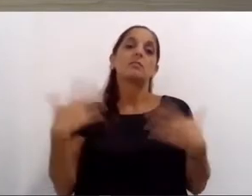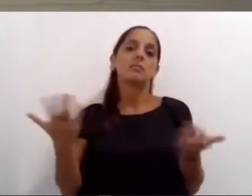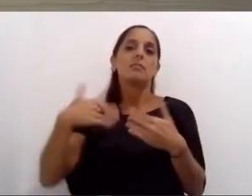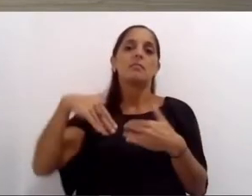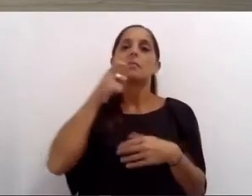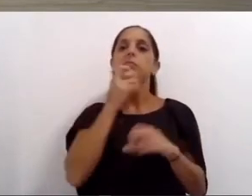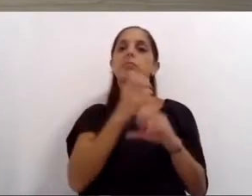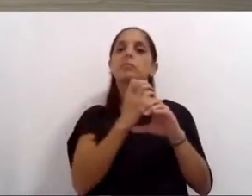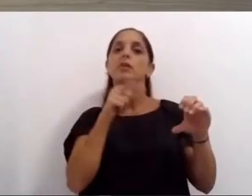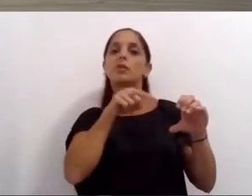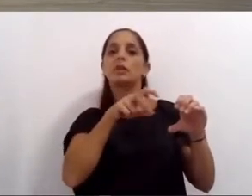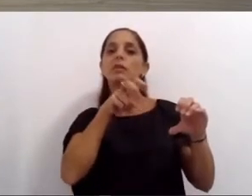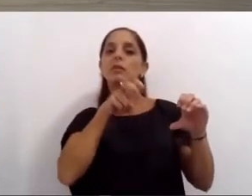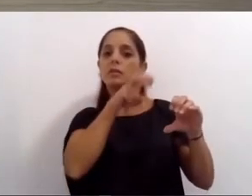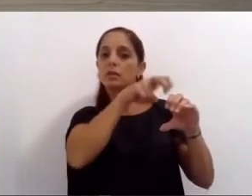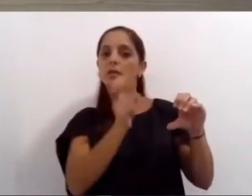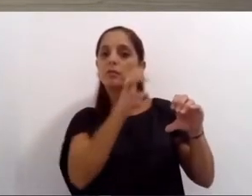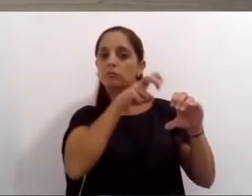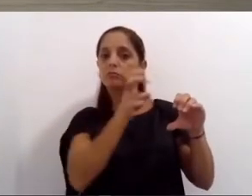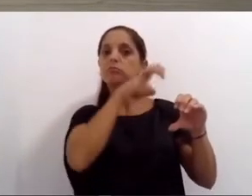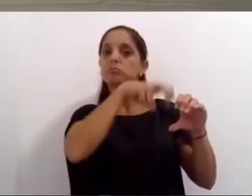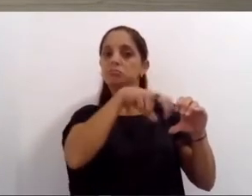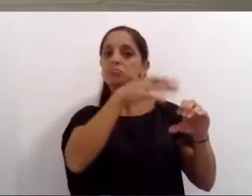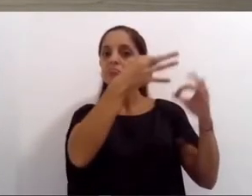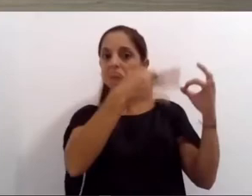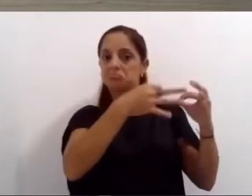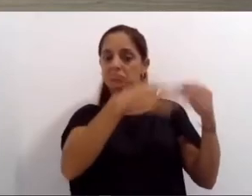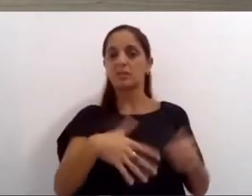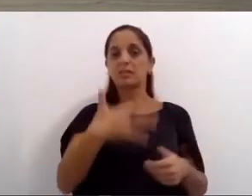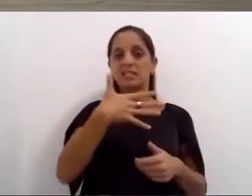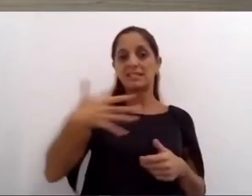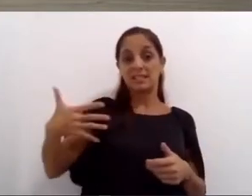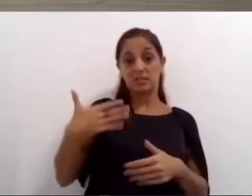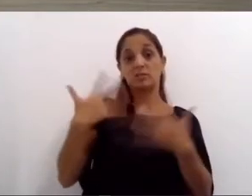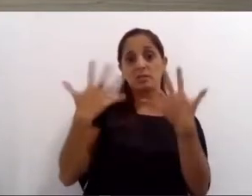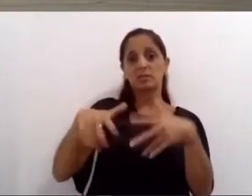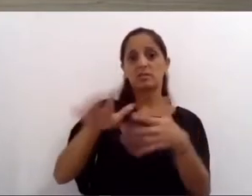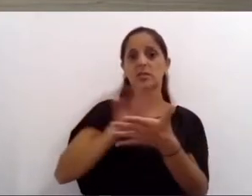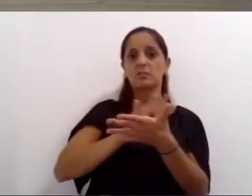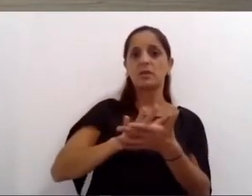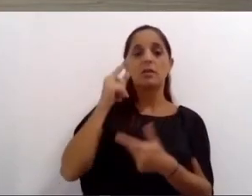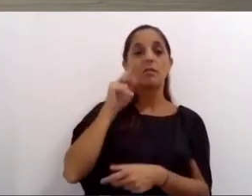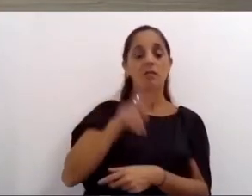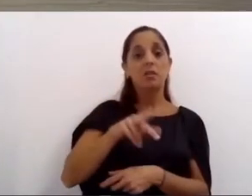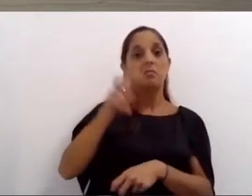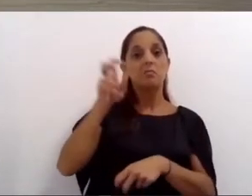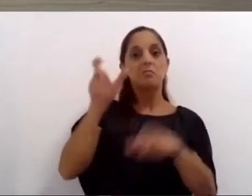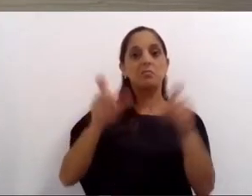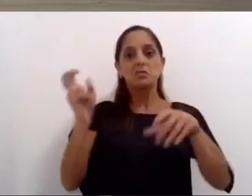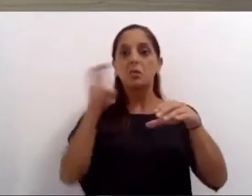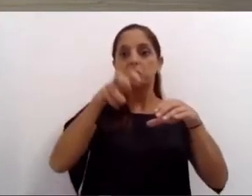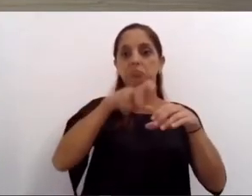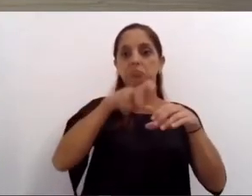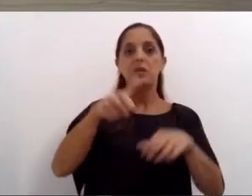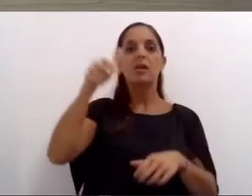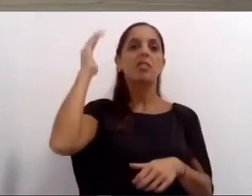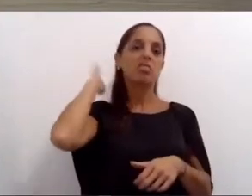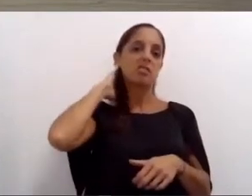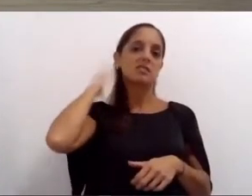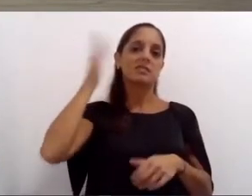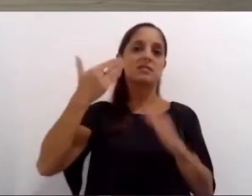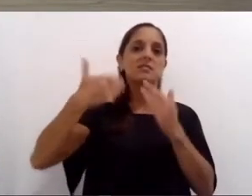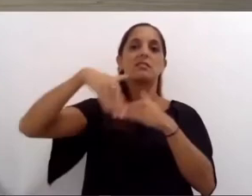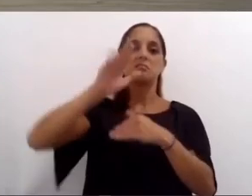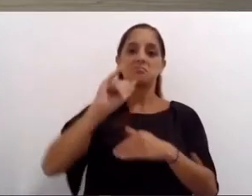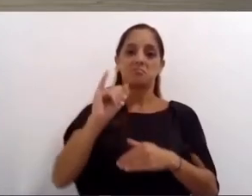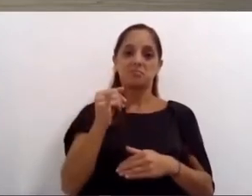diarios al analizar las primeras 5 semanas la cantidad de pasajeros creció un 16% la misma tendencia se